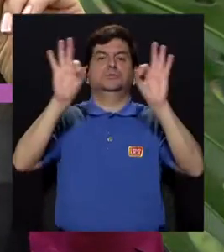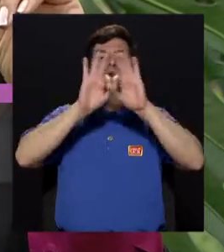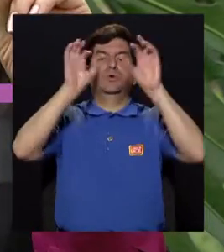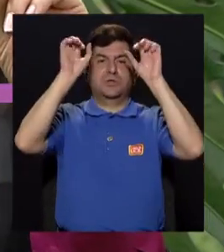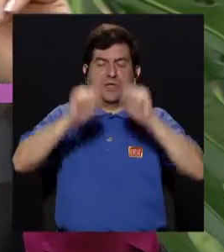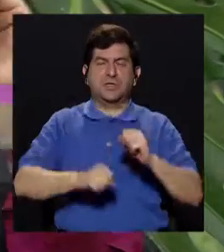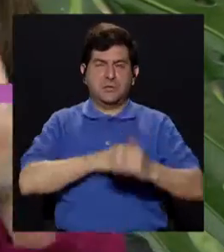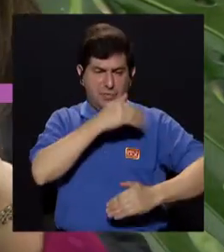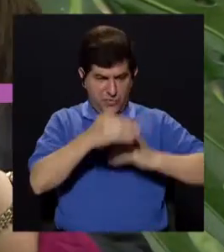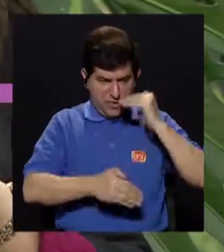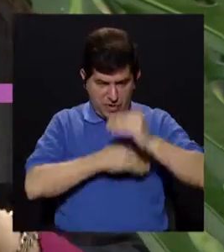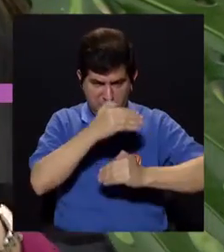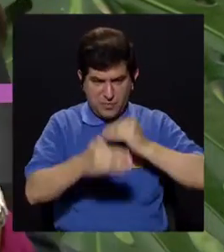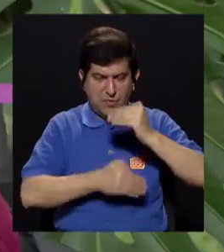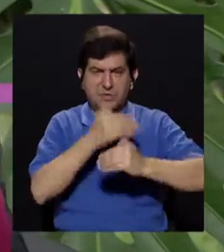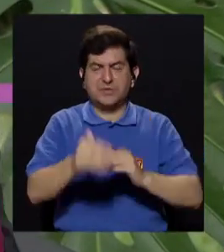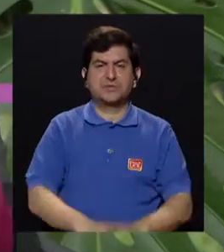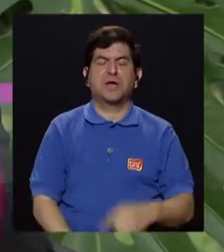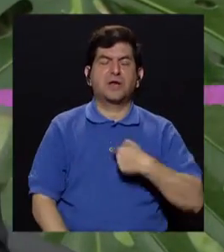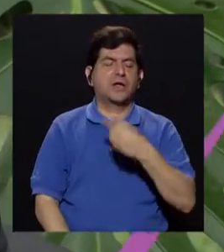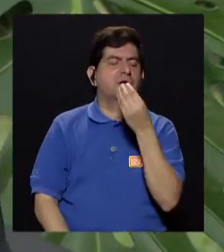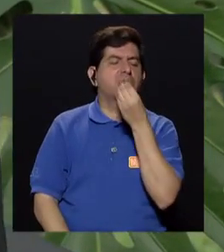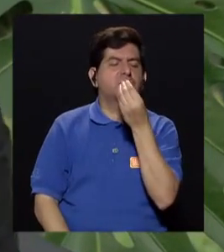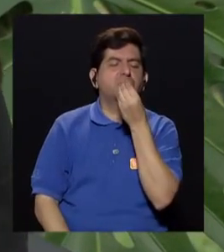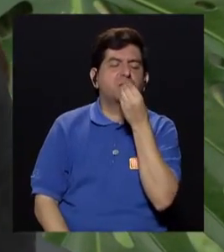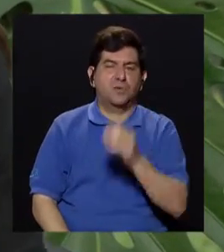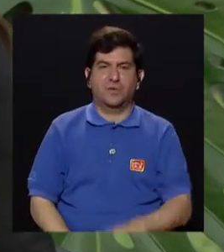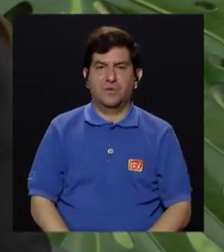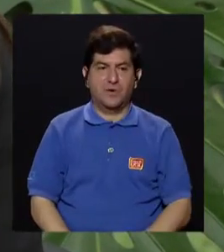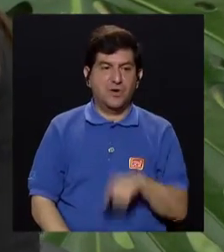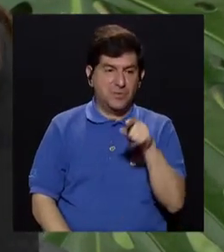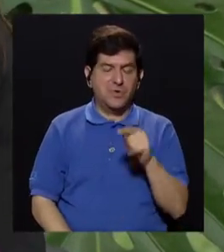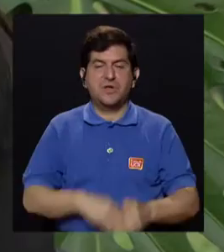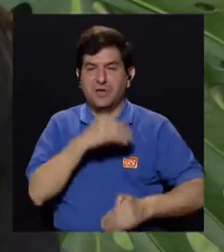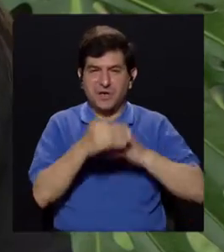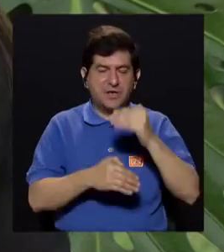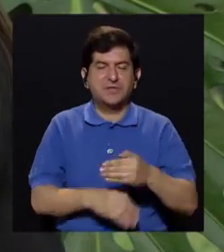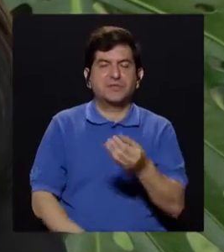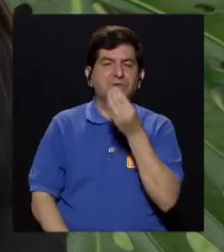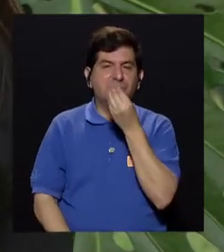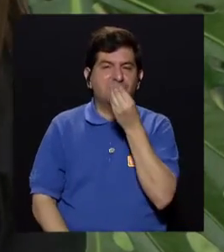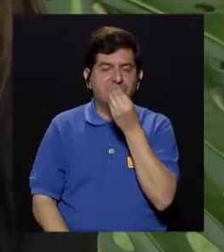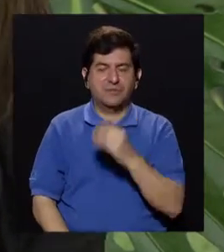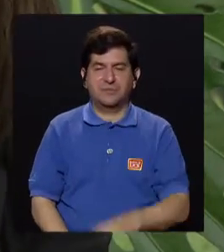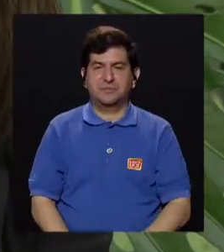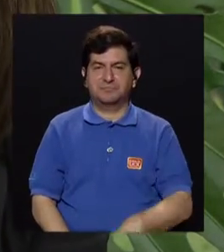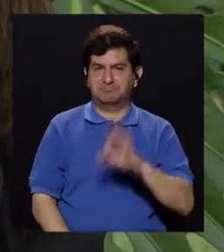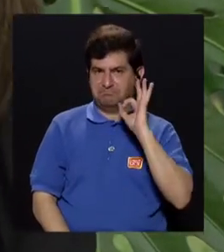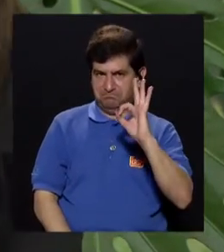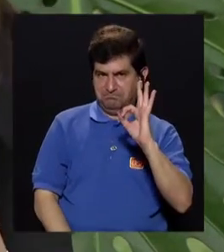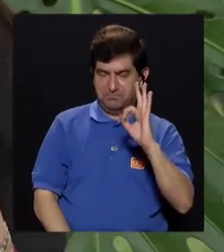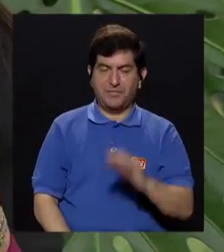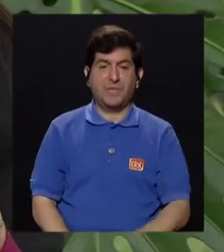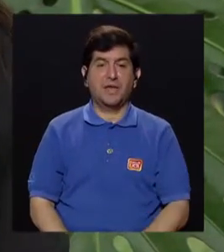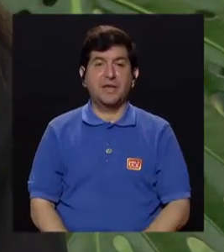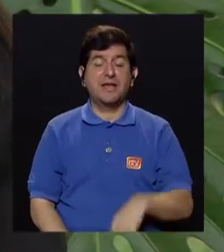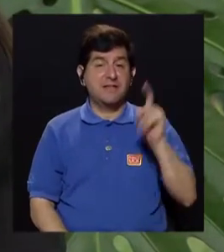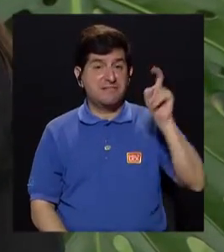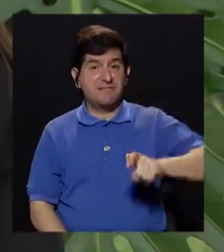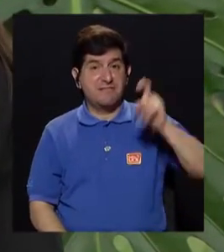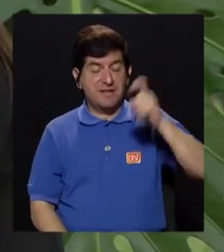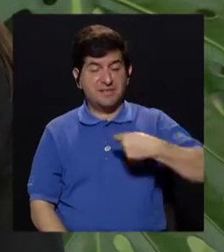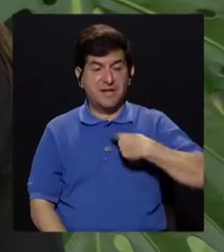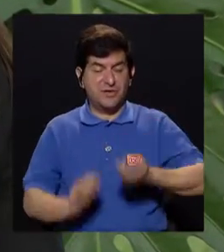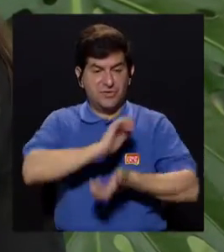importantes para poder metabolizar. sea, metabolizar es que yo lo como y realmente eso que me estoy comiendo es un alimento. O sea, para poder